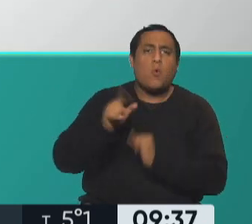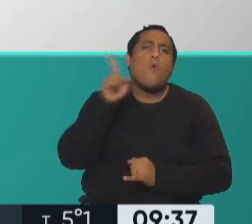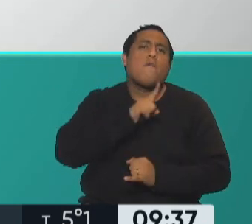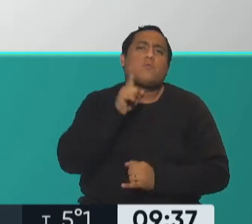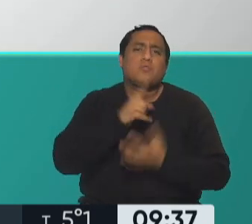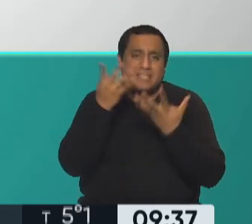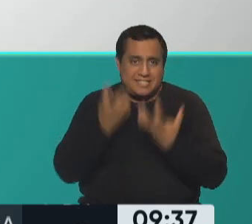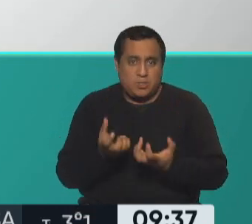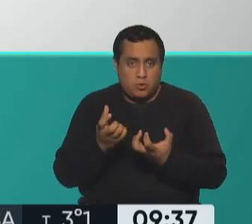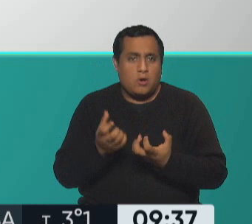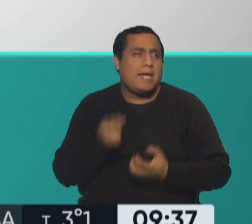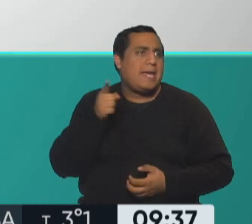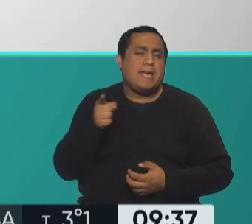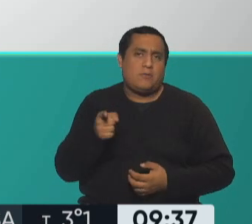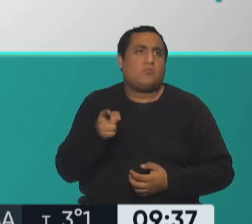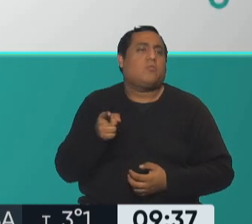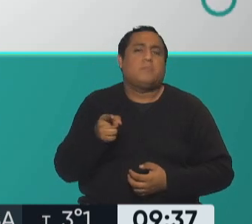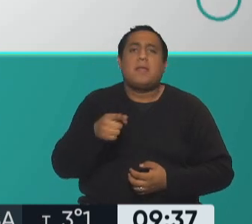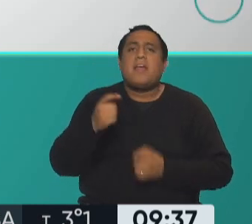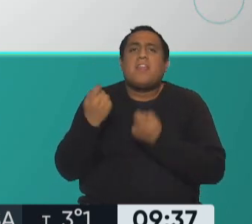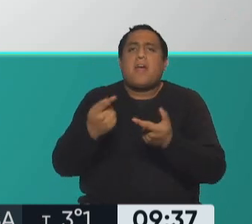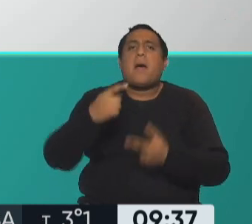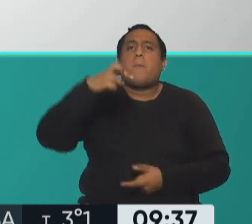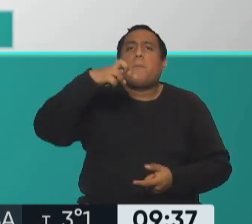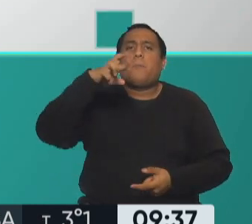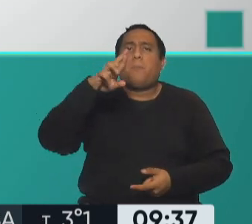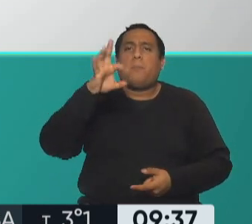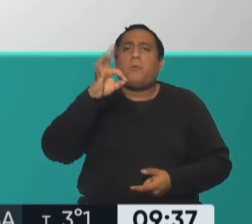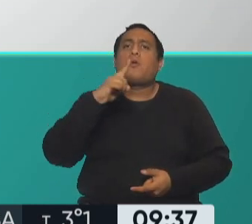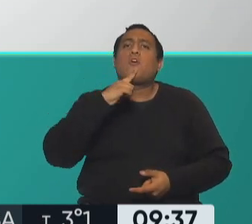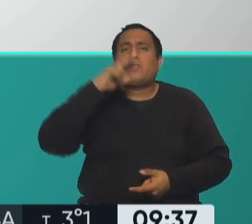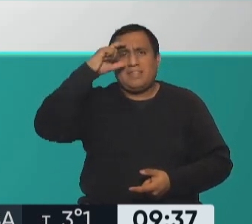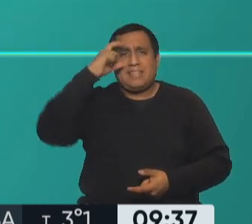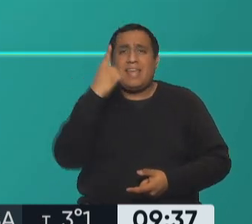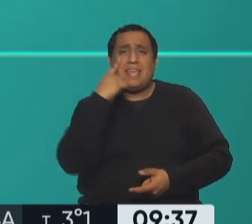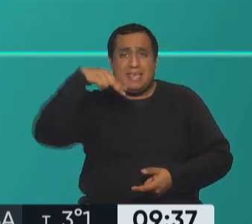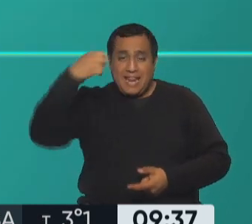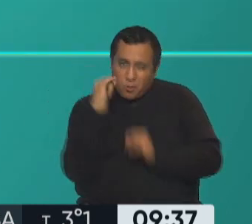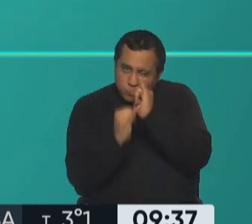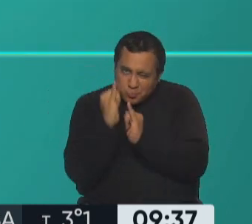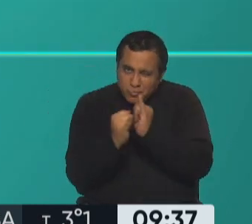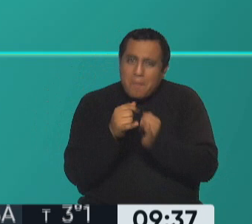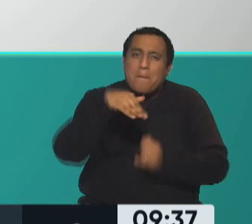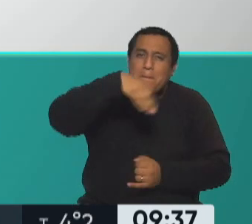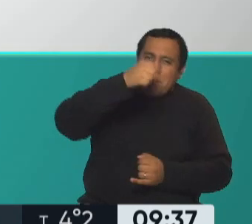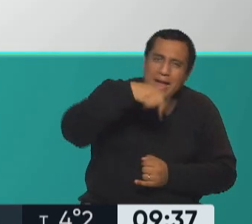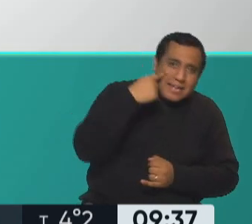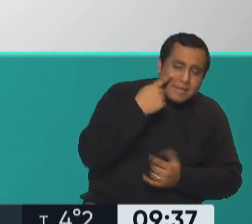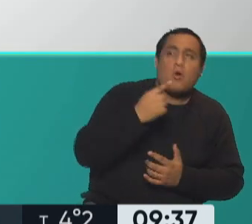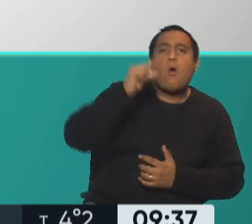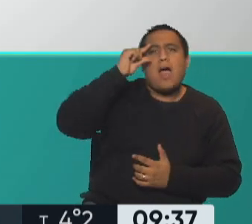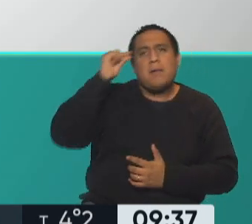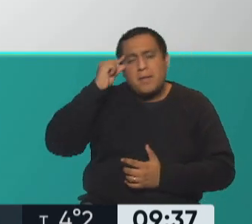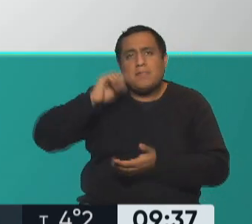secos, además, son una excelente fuente de proteína. Ya que estamos hablando del maní como una legumbre, las almendras, las